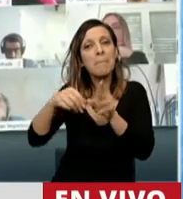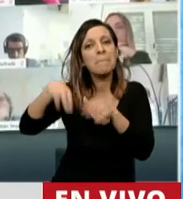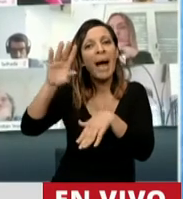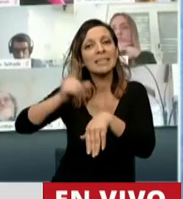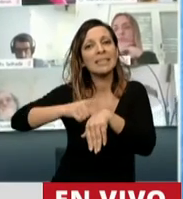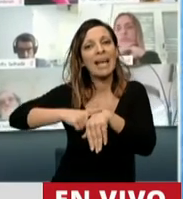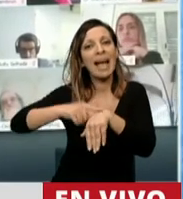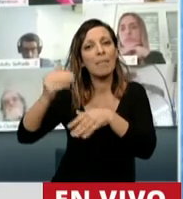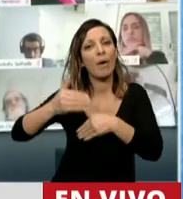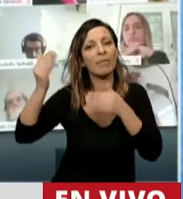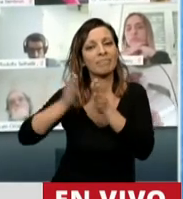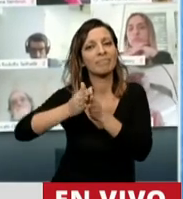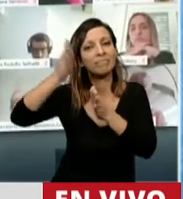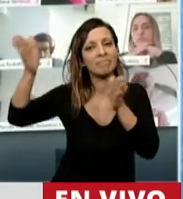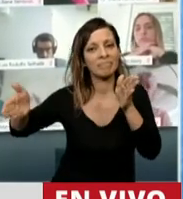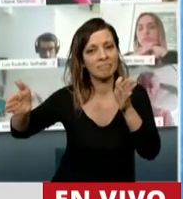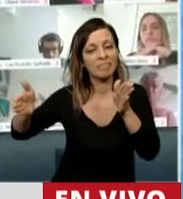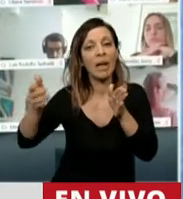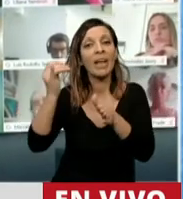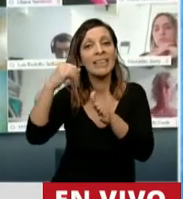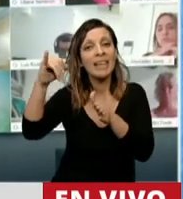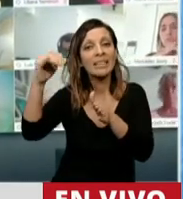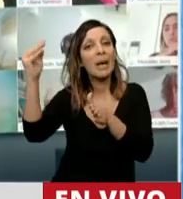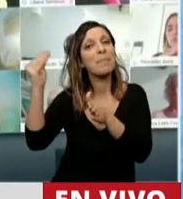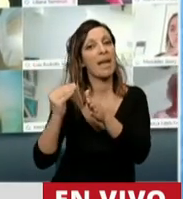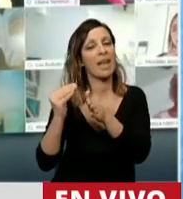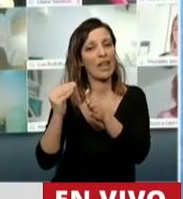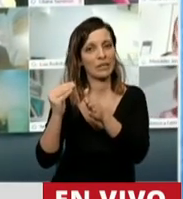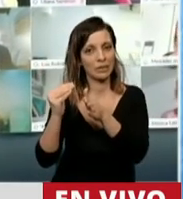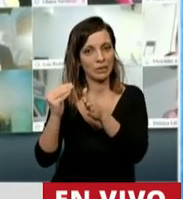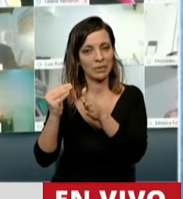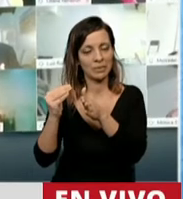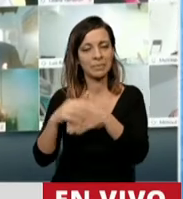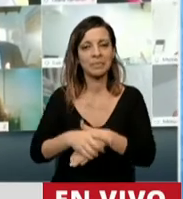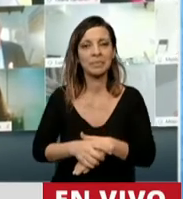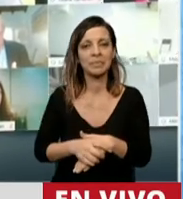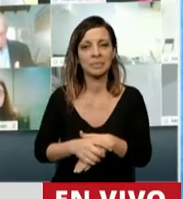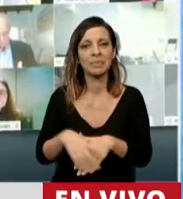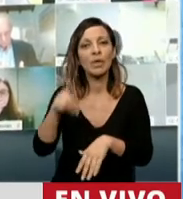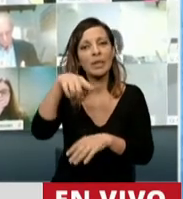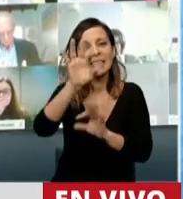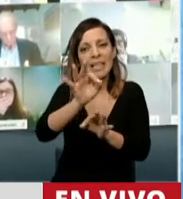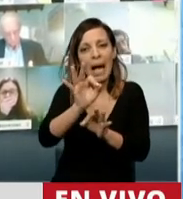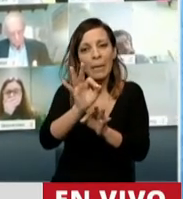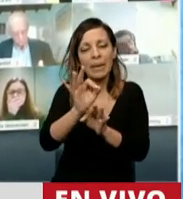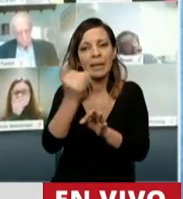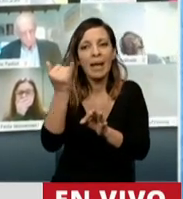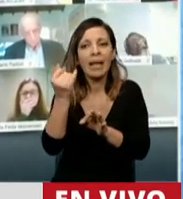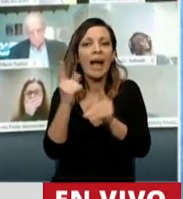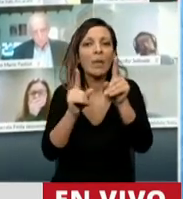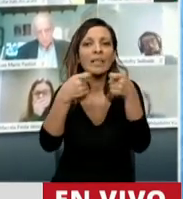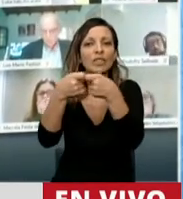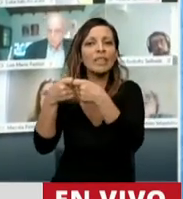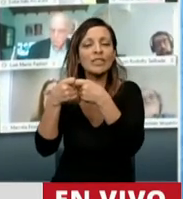que puedan tener, una menor tasa de interés de financiamiento, recordemos que son entidades sin fines de